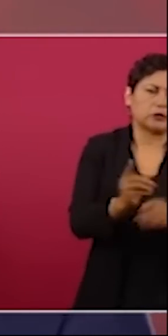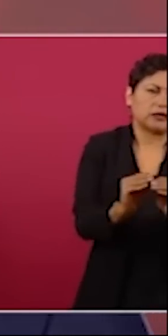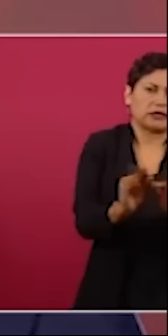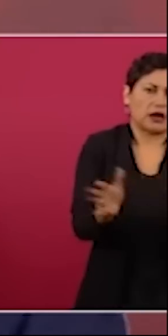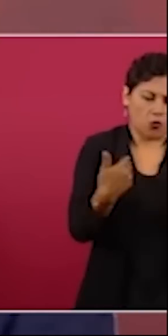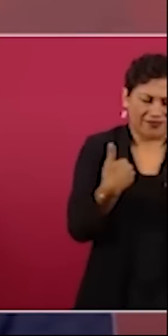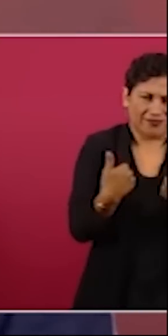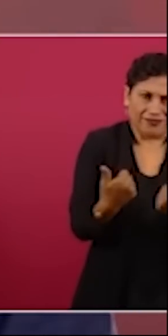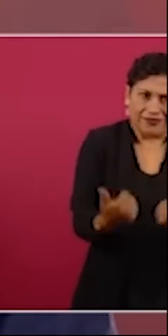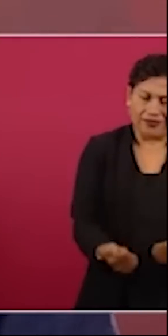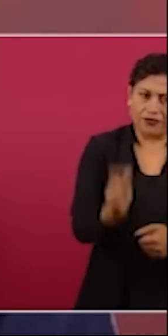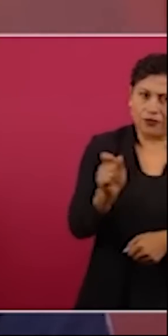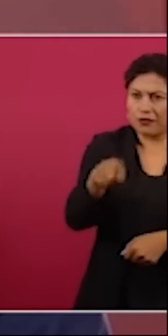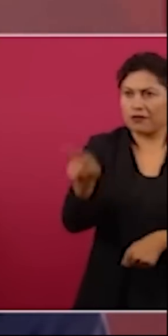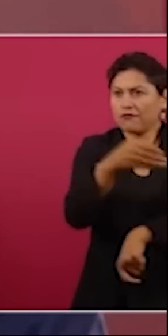sólo lo entiendo sino